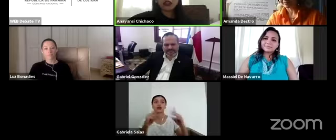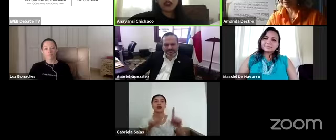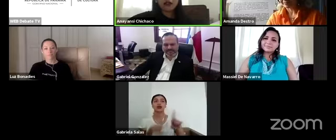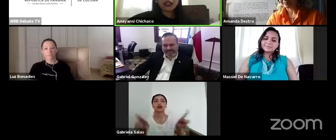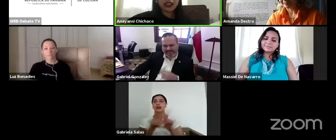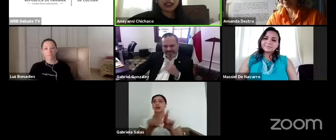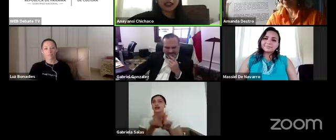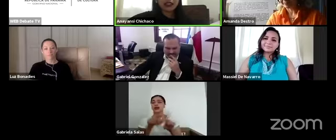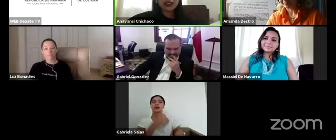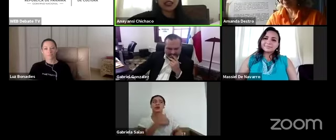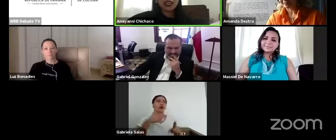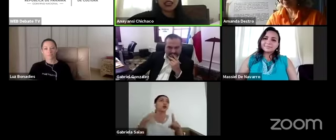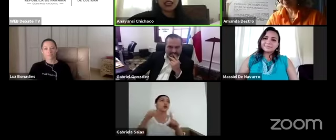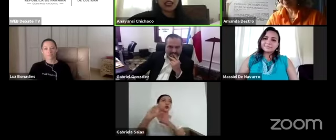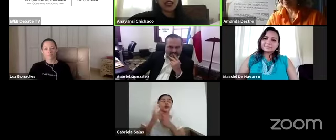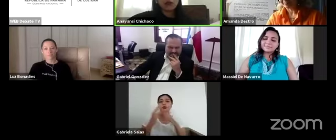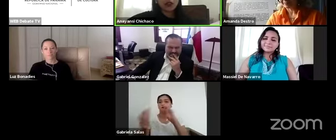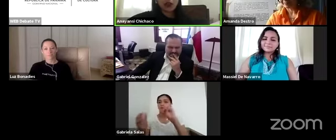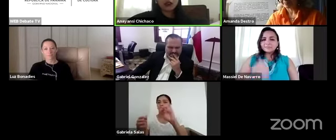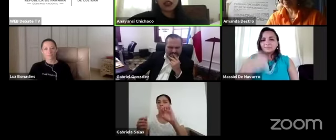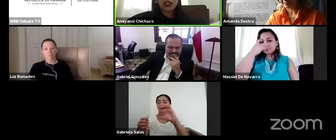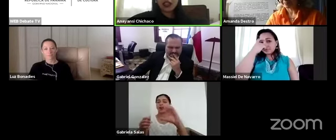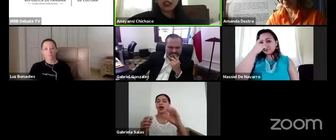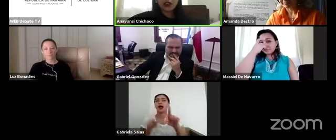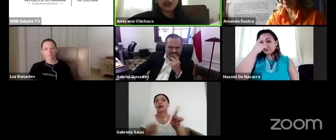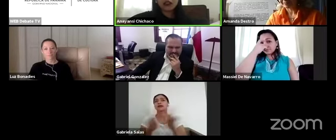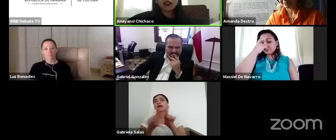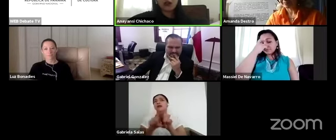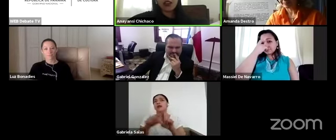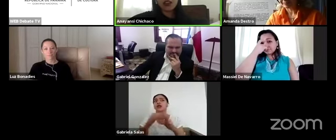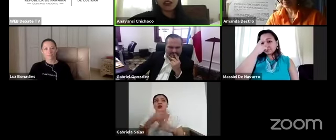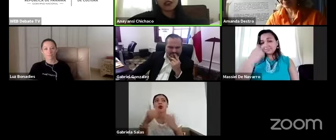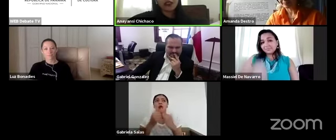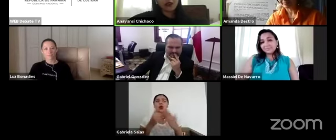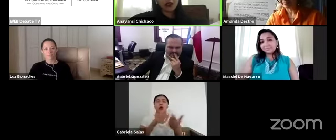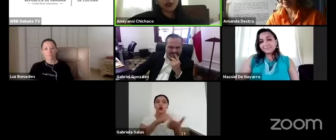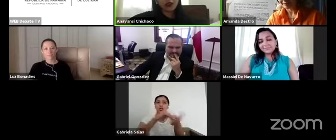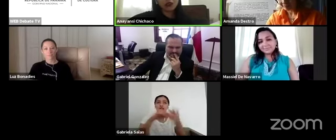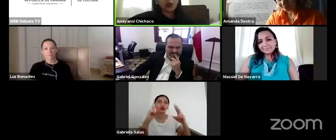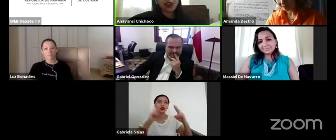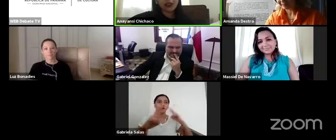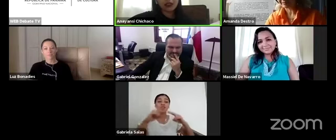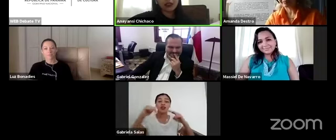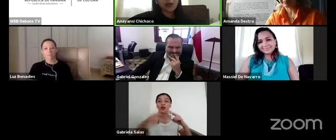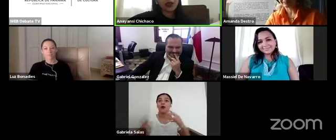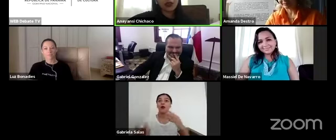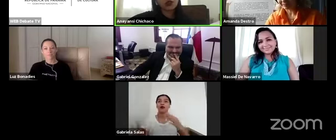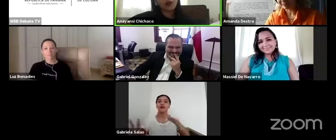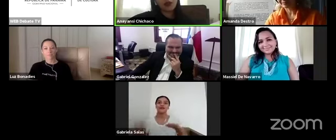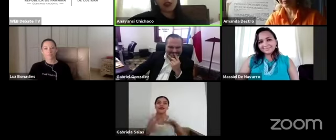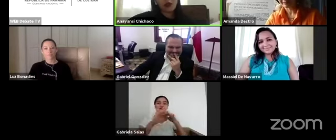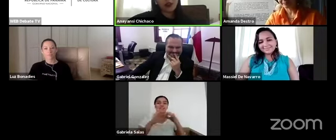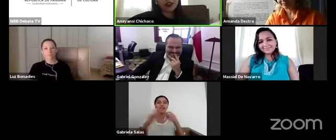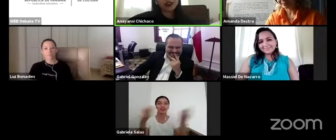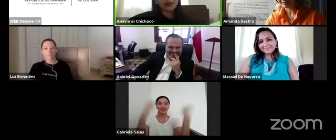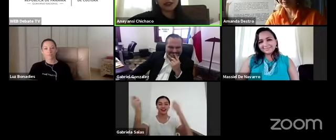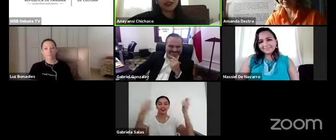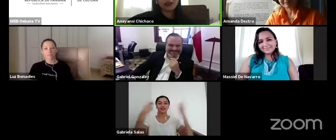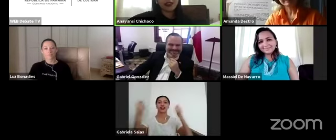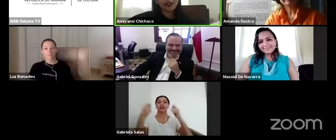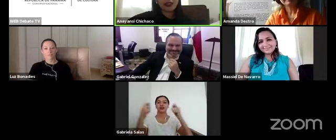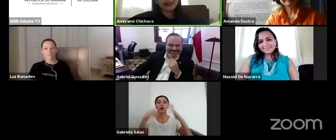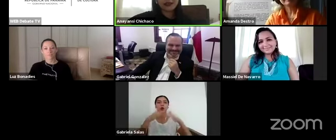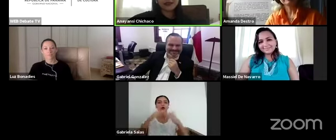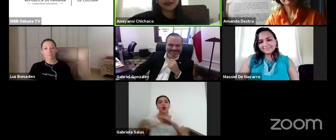aquellos centros de visitantes y museos que el día de hoy se unen a esta gran celebración con todas las actividades para que ustedes puedan escoger